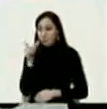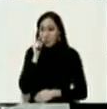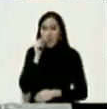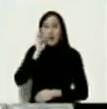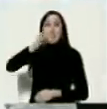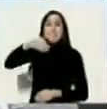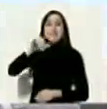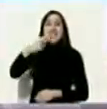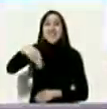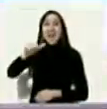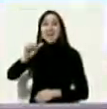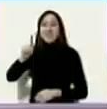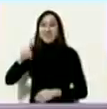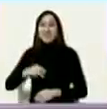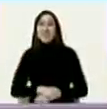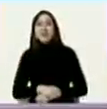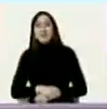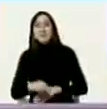pura cepa Eduardo Piñate